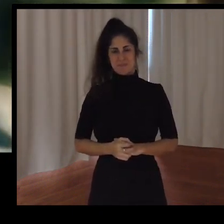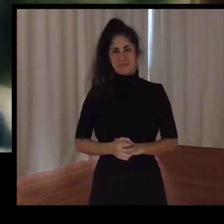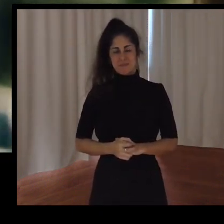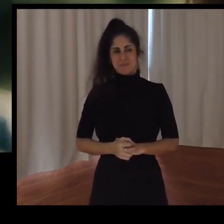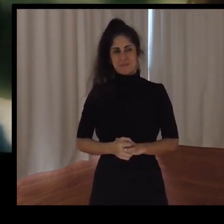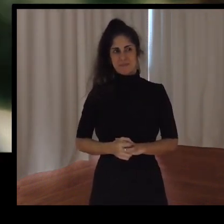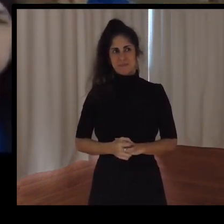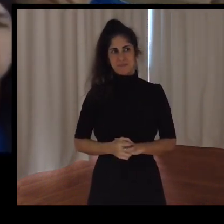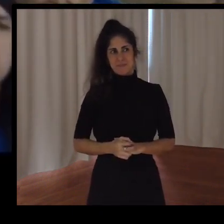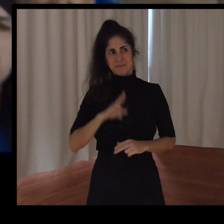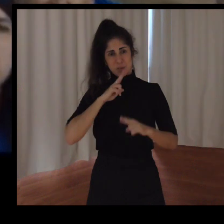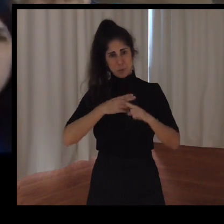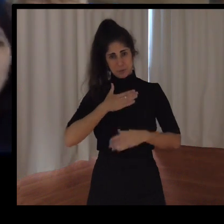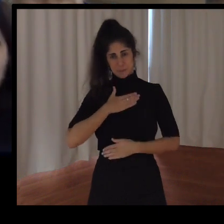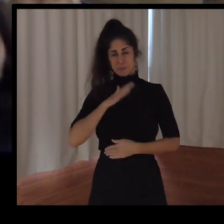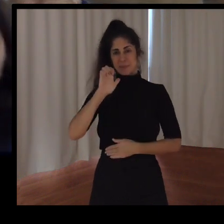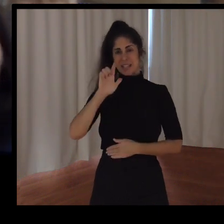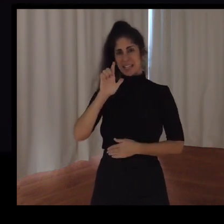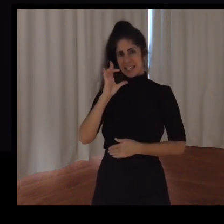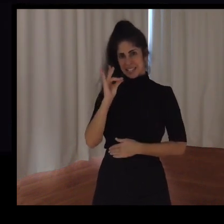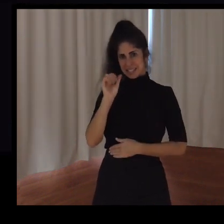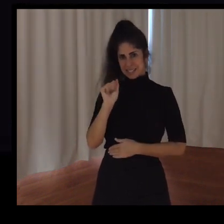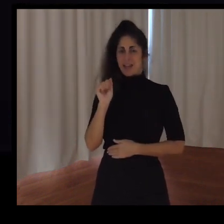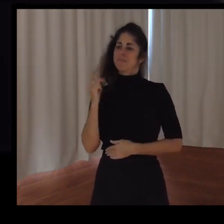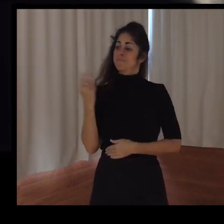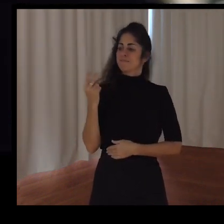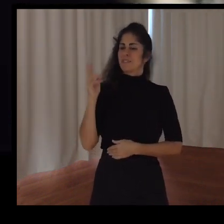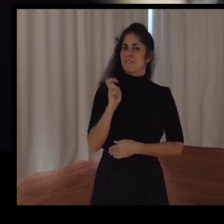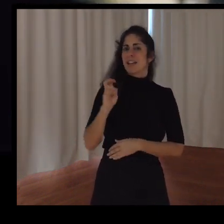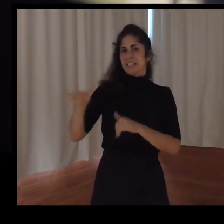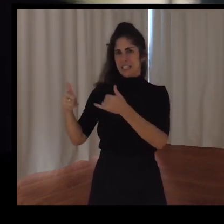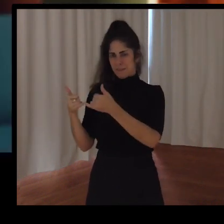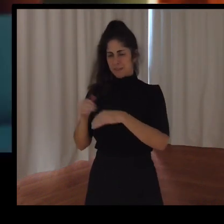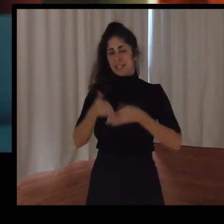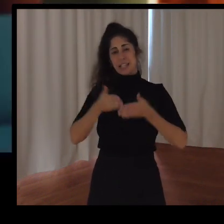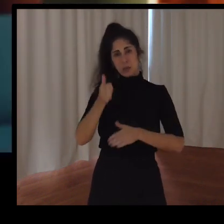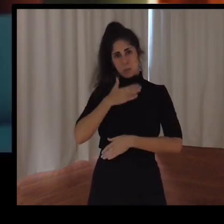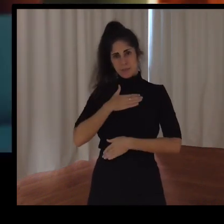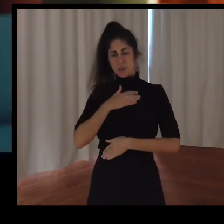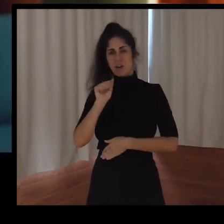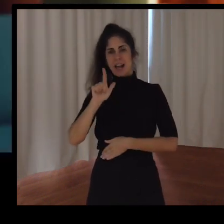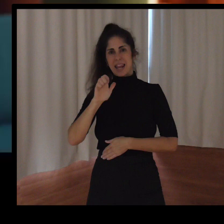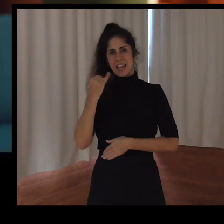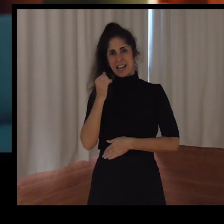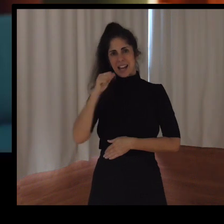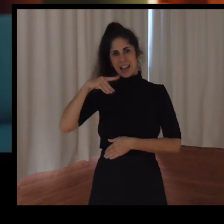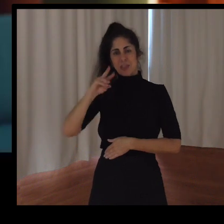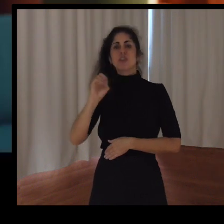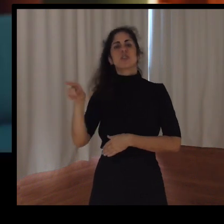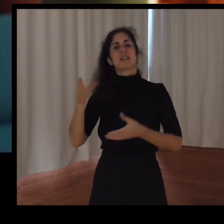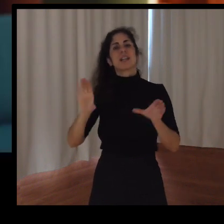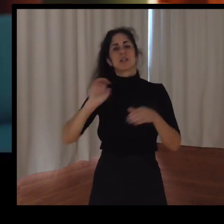Mi nombre es Elsa, venimos de Tenerife. Mi hijo Alejandro juega en el Club Deportivo Tenerife-Edi y en casa